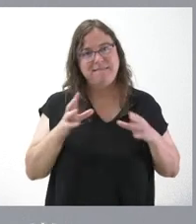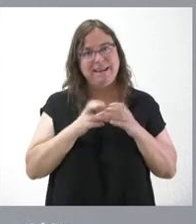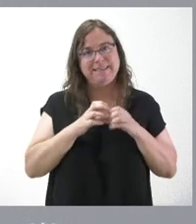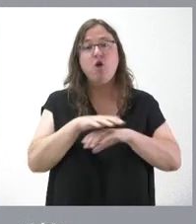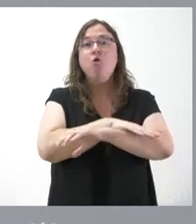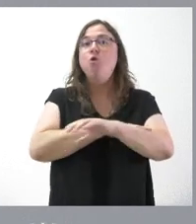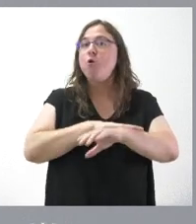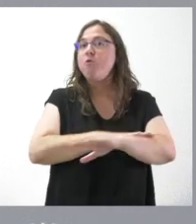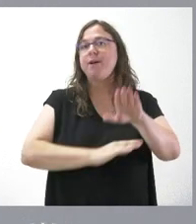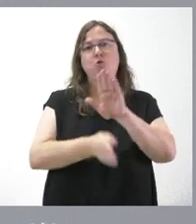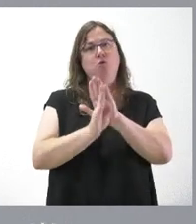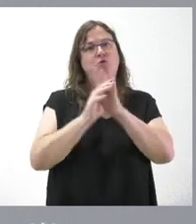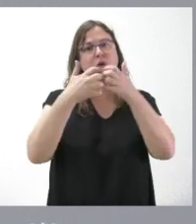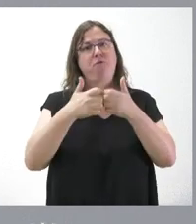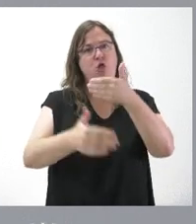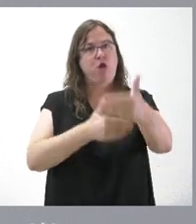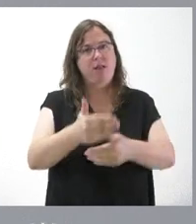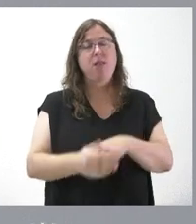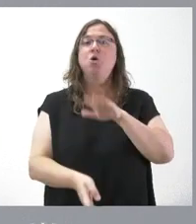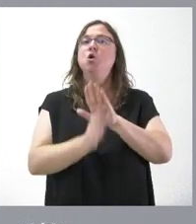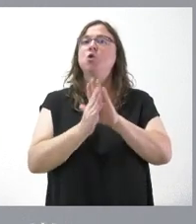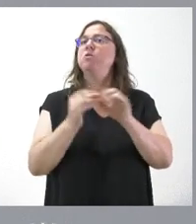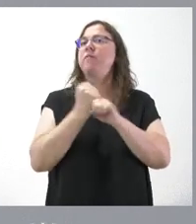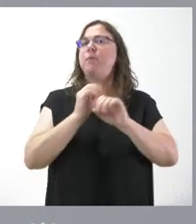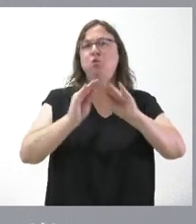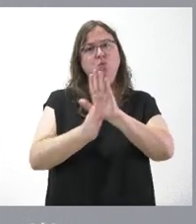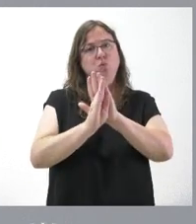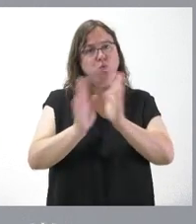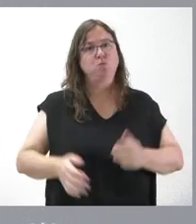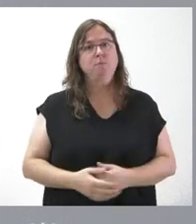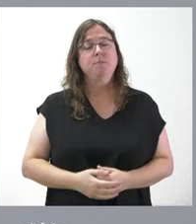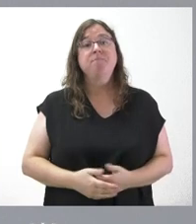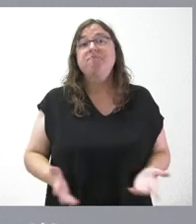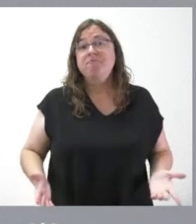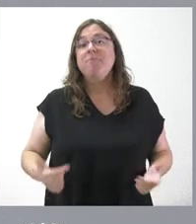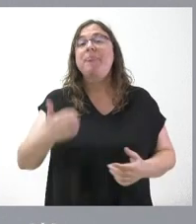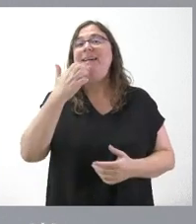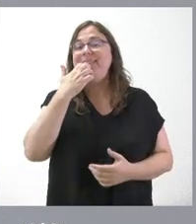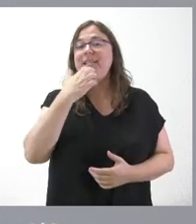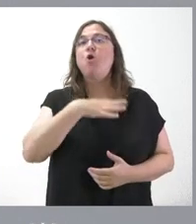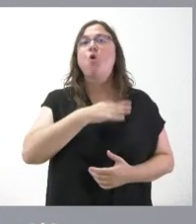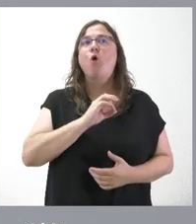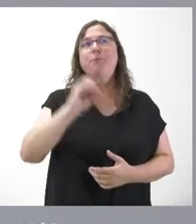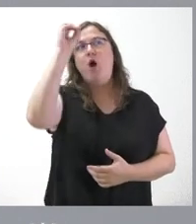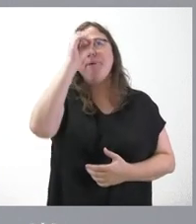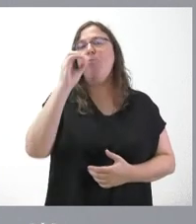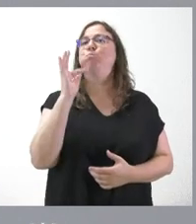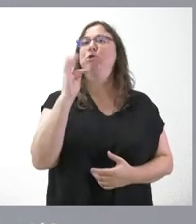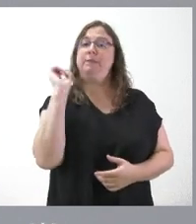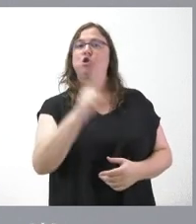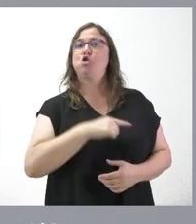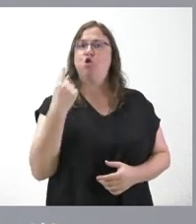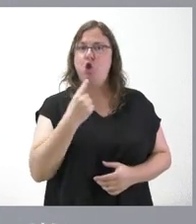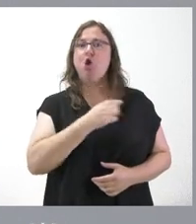León siga funcionando y siga desarrollando su tarea. Y, por tanto, sí que hay una posición favorable por parte de todos al